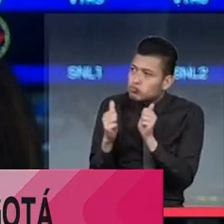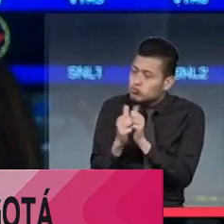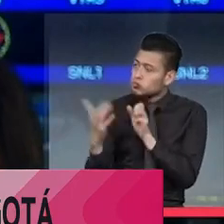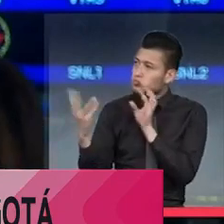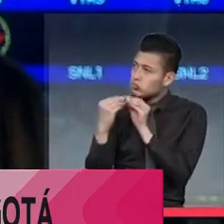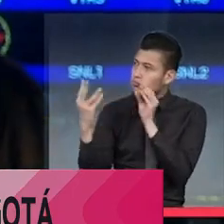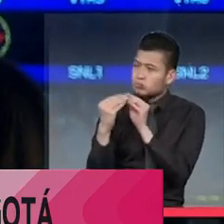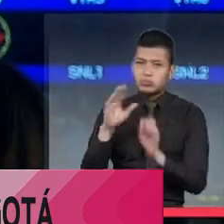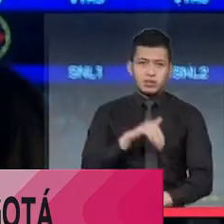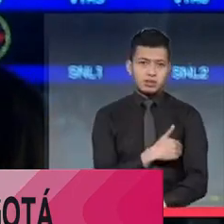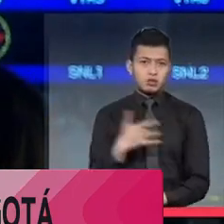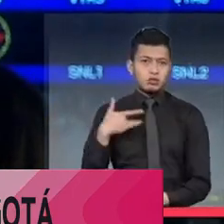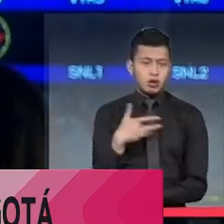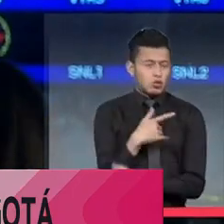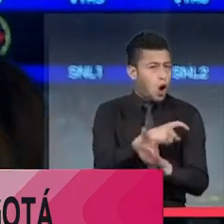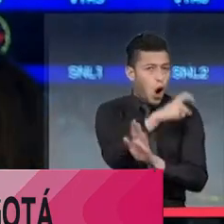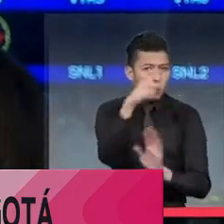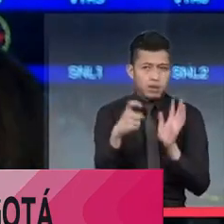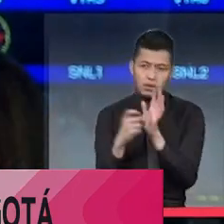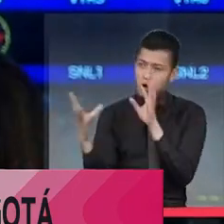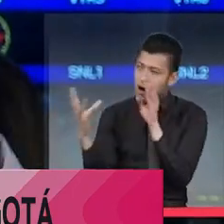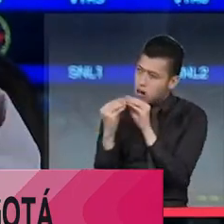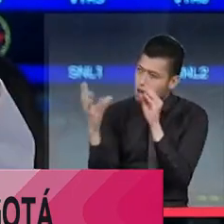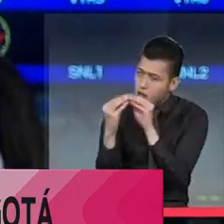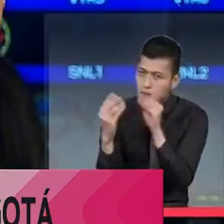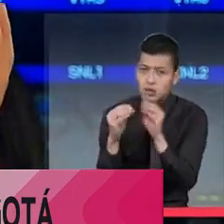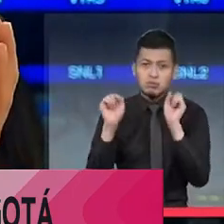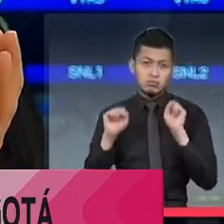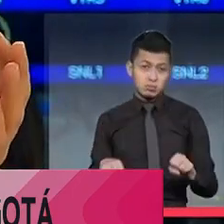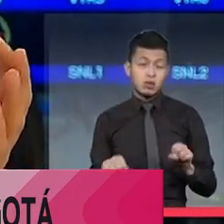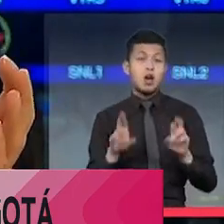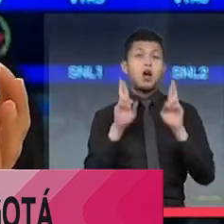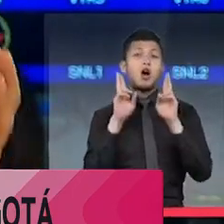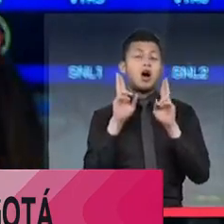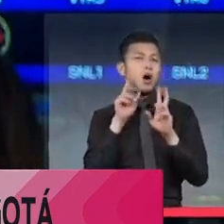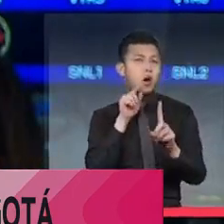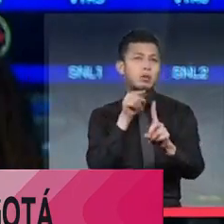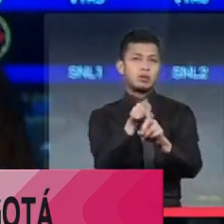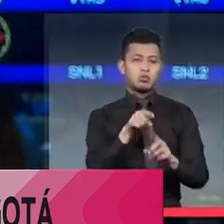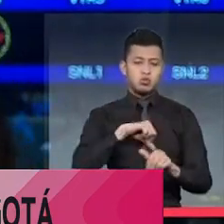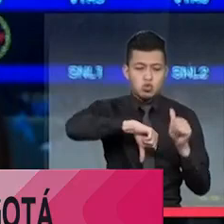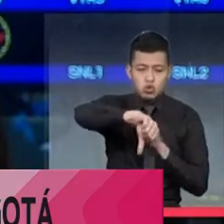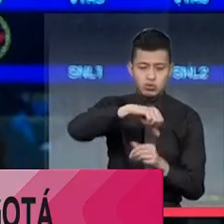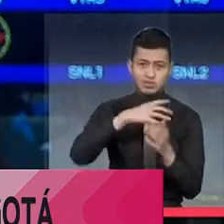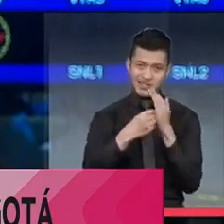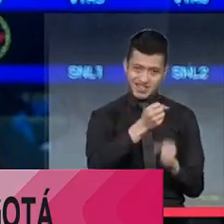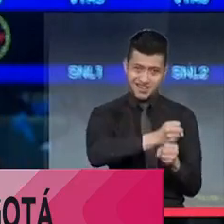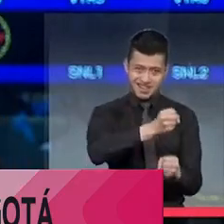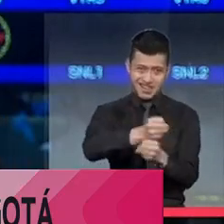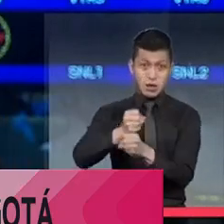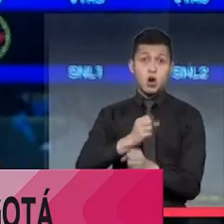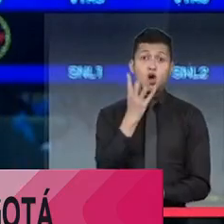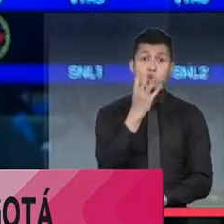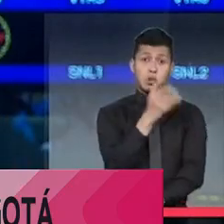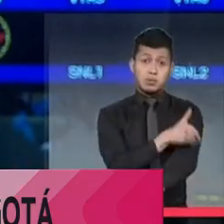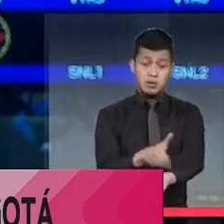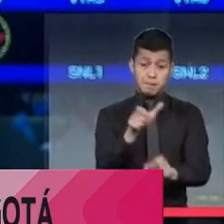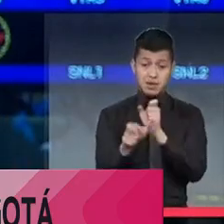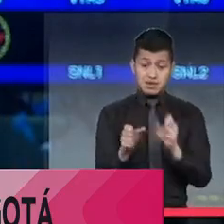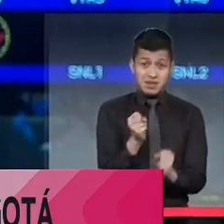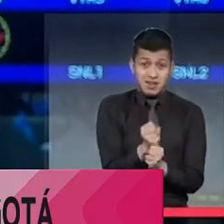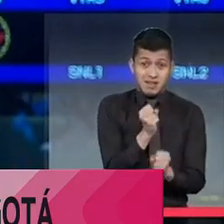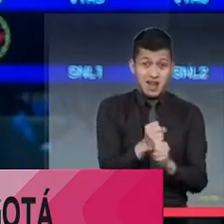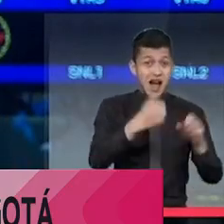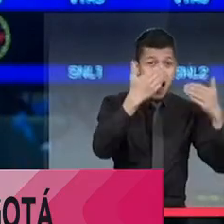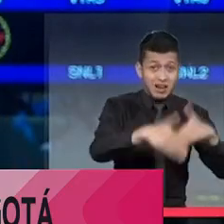acuerdo en todo, para que podamos salir a trabajar por turnos, nunca estar más de 4 millones de personas al tiempo en la calle,